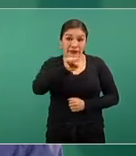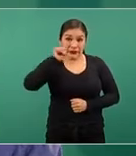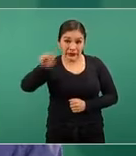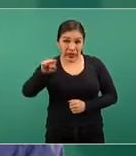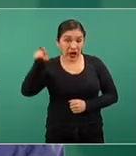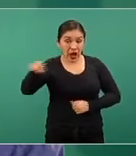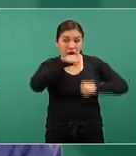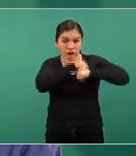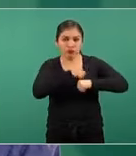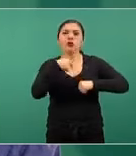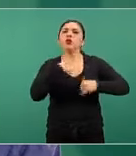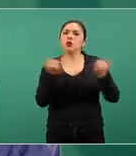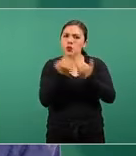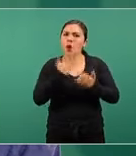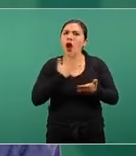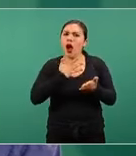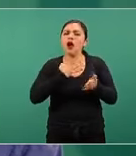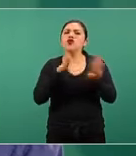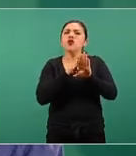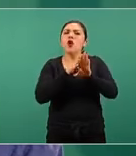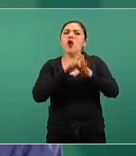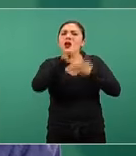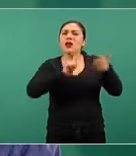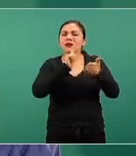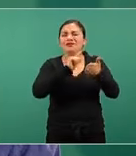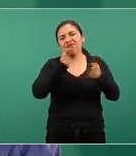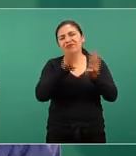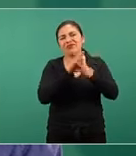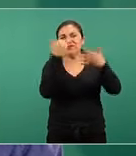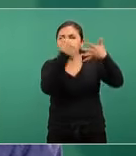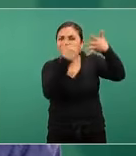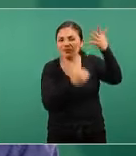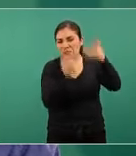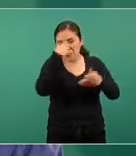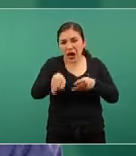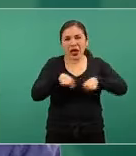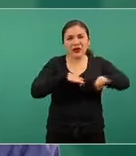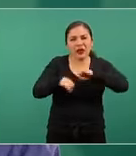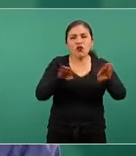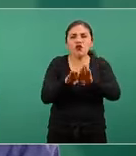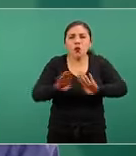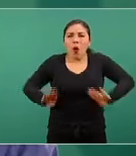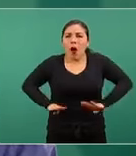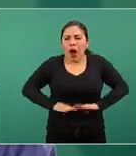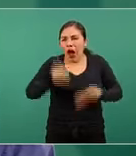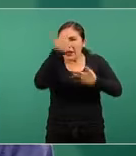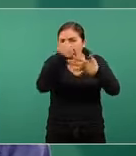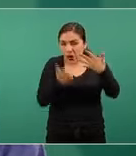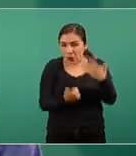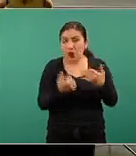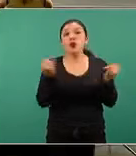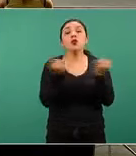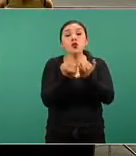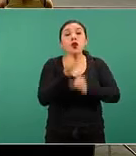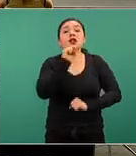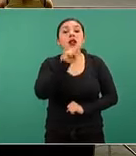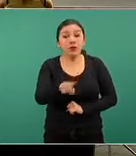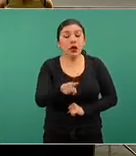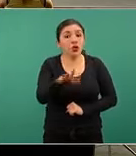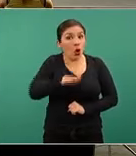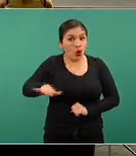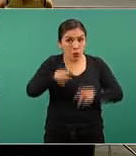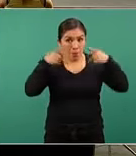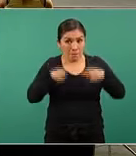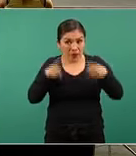también tenemos los manuales de operación que establecen justamente todas estas características. Además, todo el